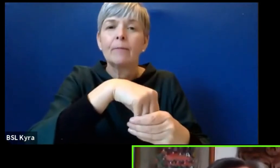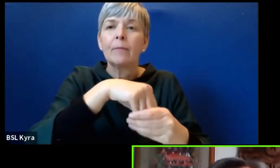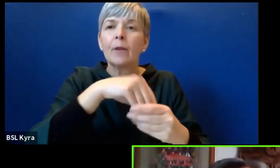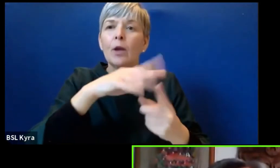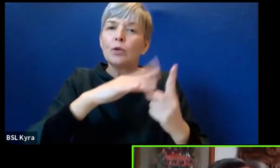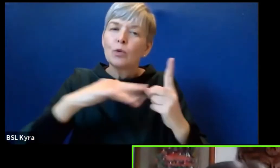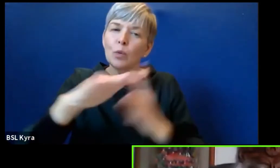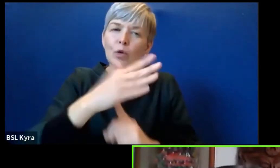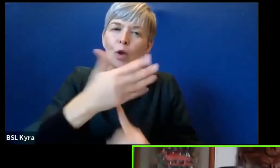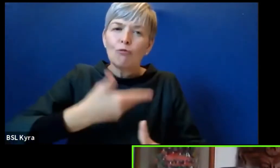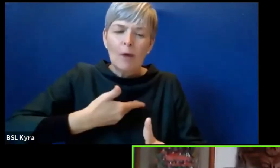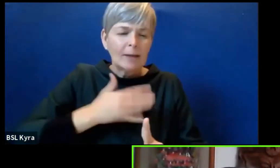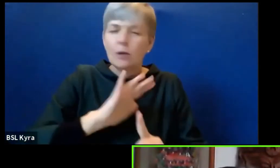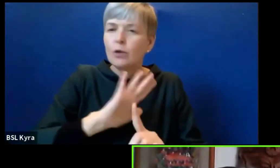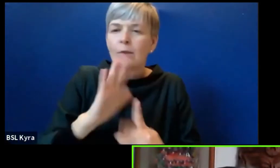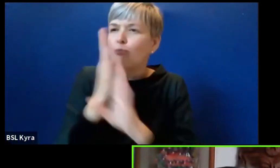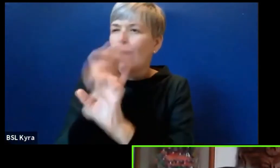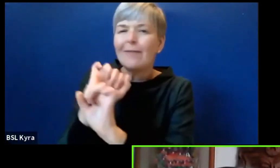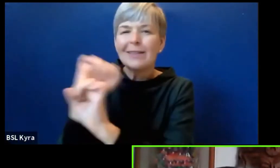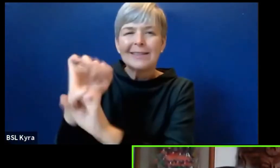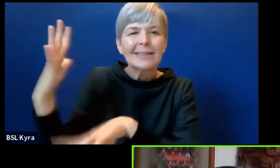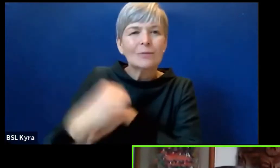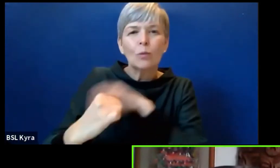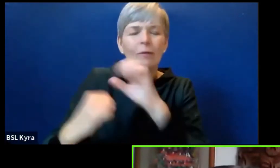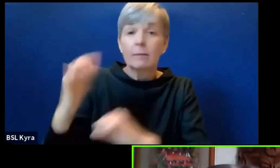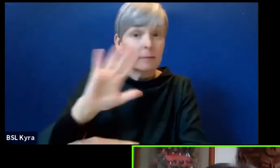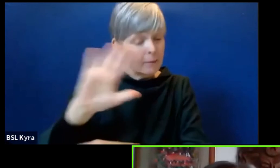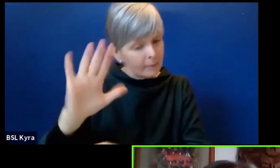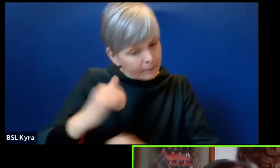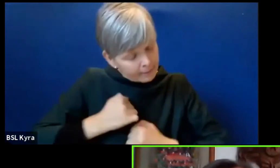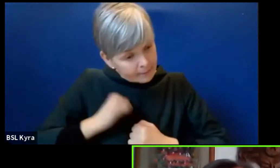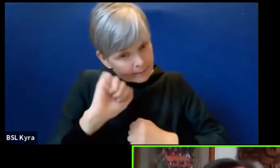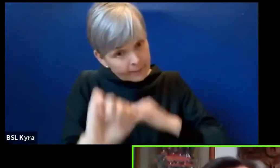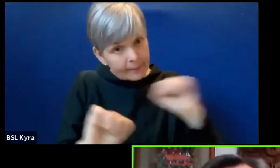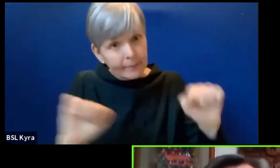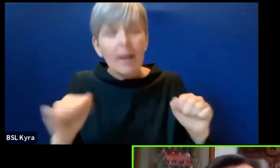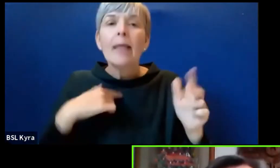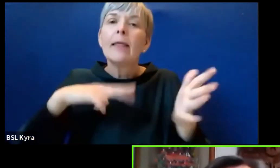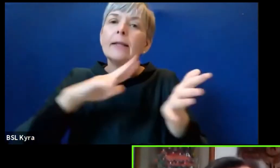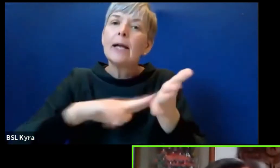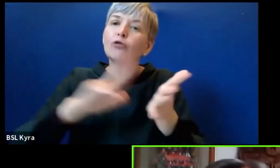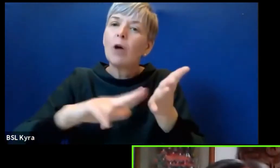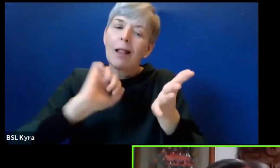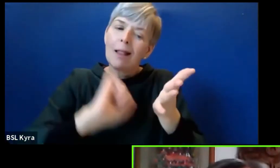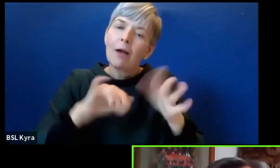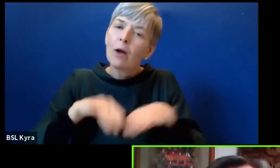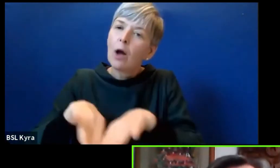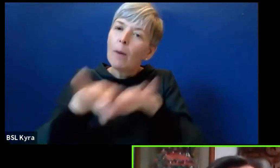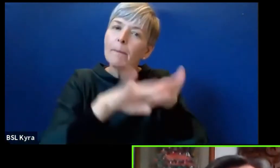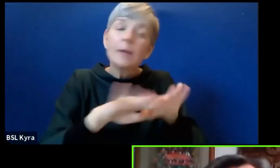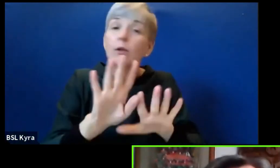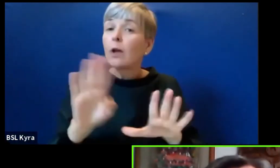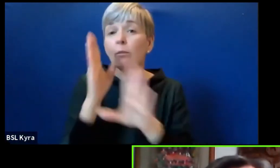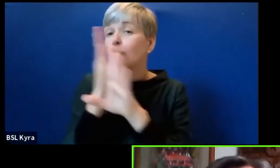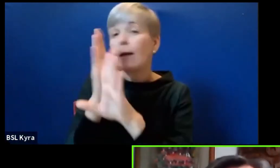bienes comunes naturales y los vamos a declarar bienes inapropiables. En